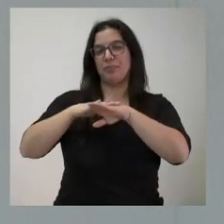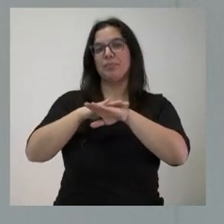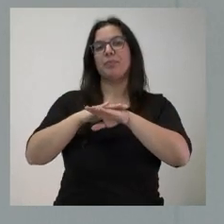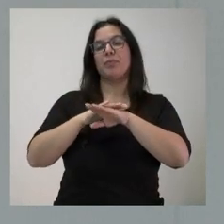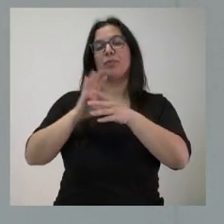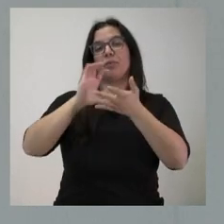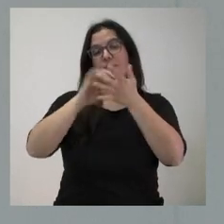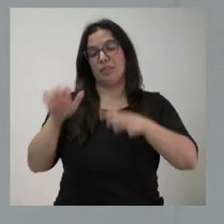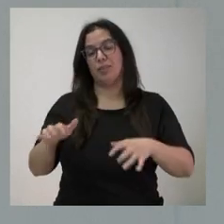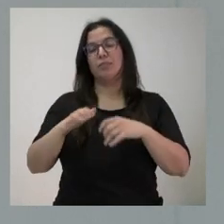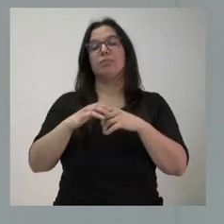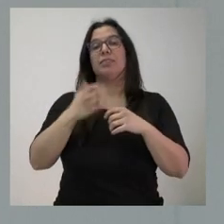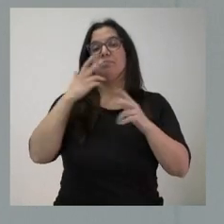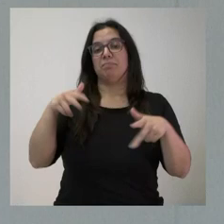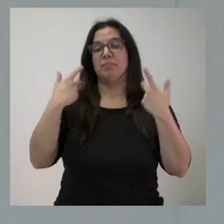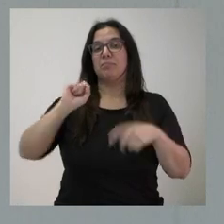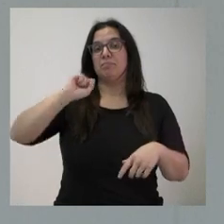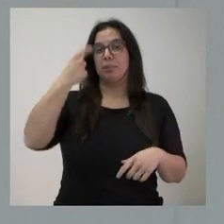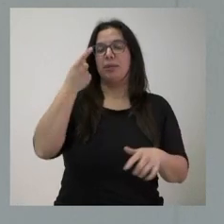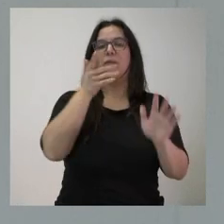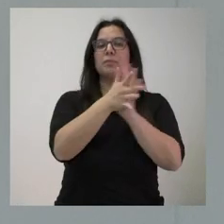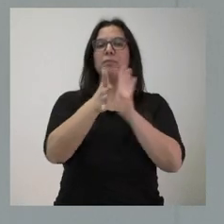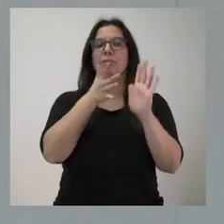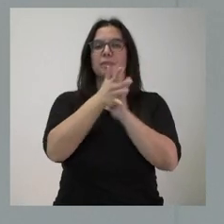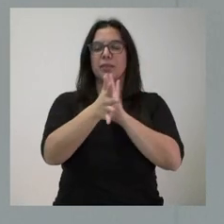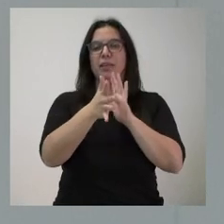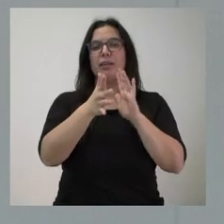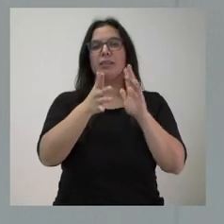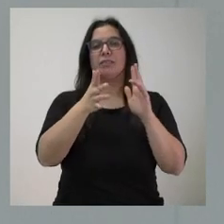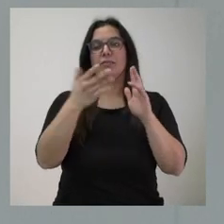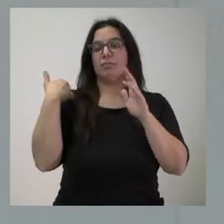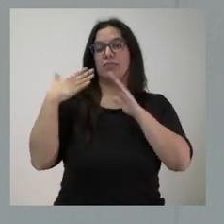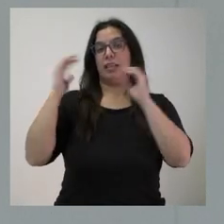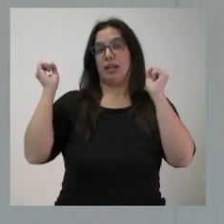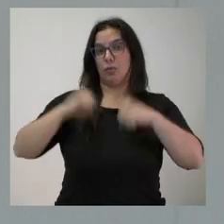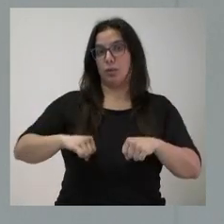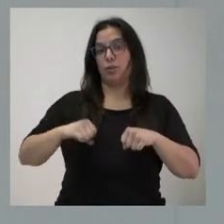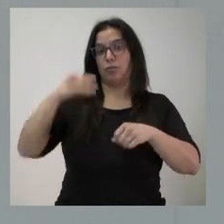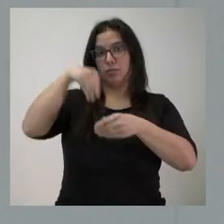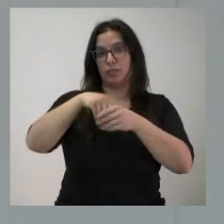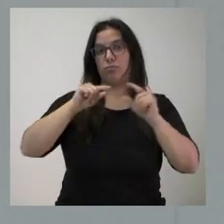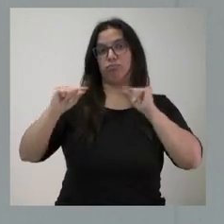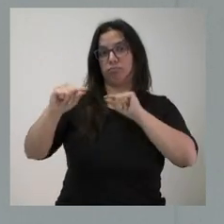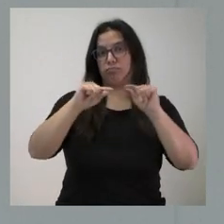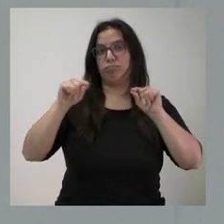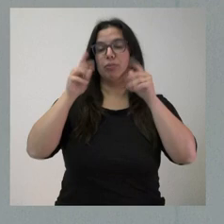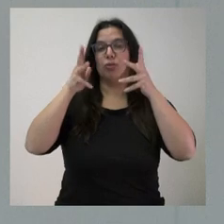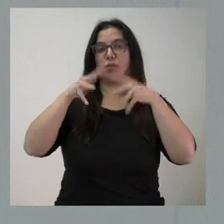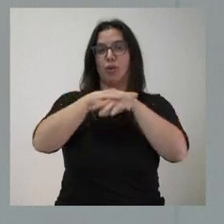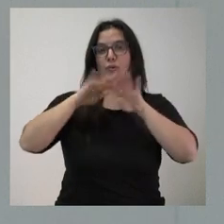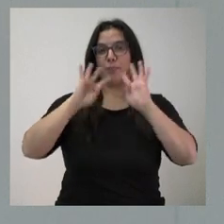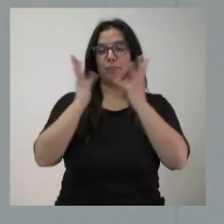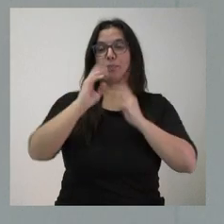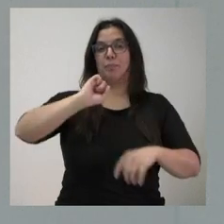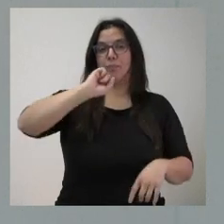León. Si me permiten, daré cuenta inicialmente a los asuntos que han sido acuerdo del Consejo de Gobierno en esta mañana, el primero de ellos y